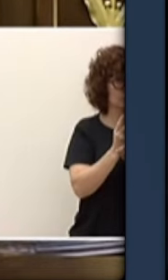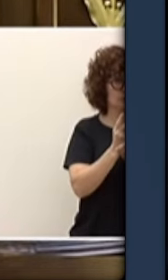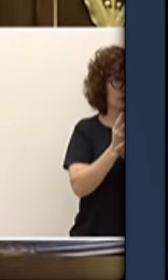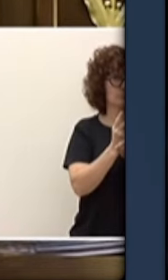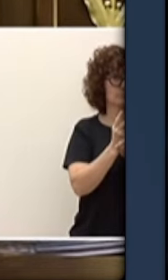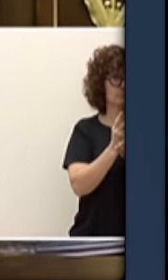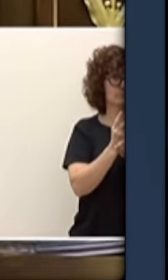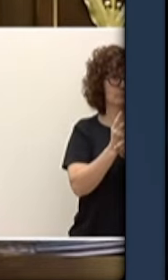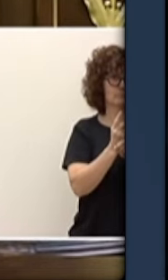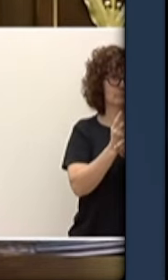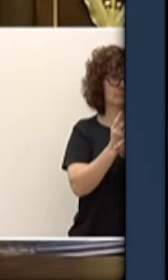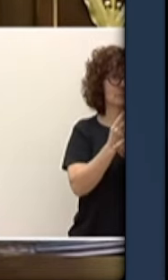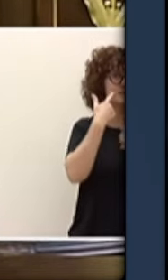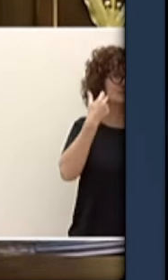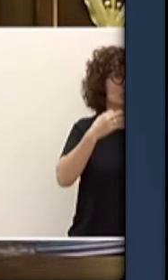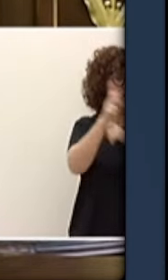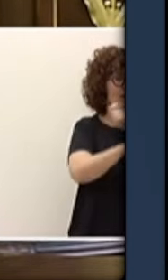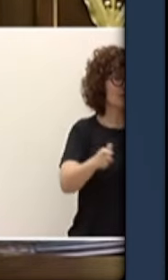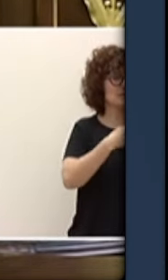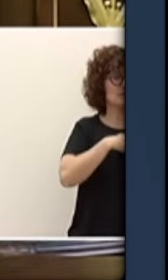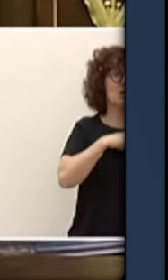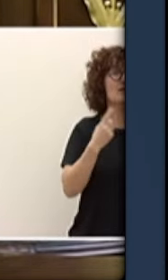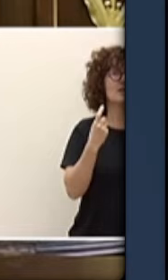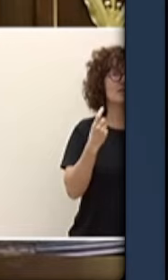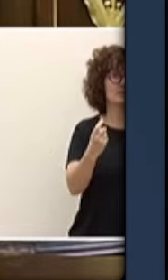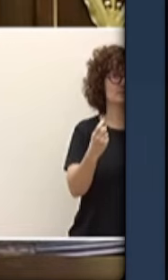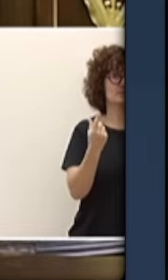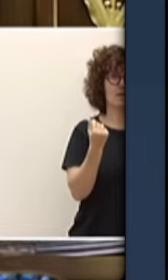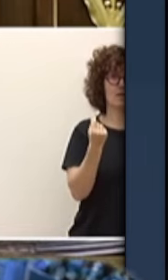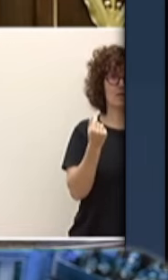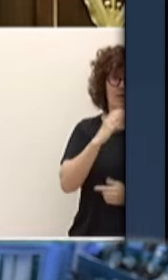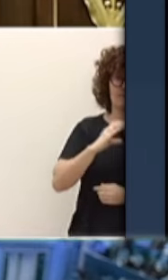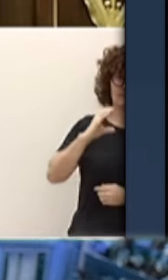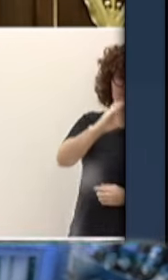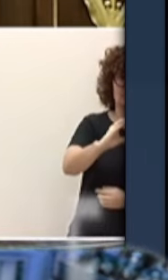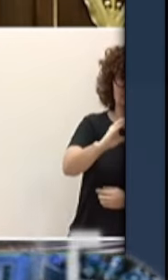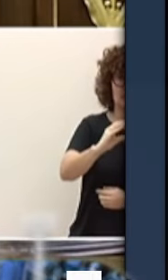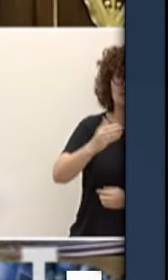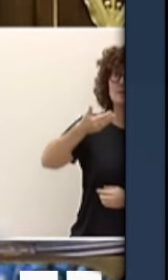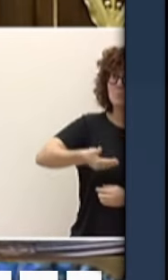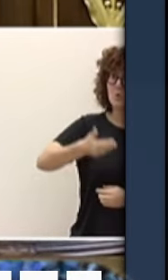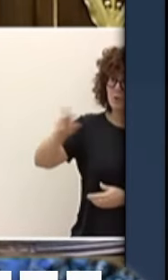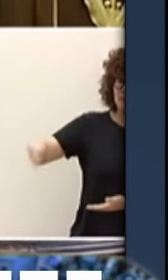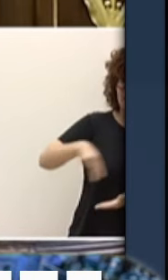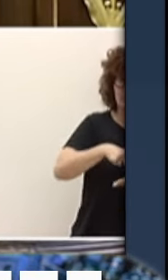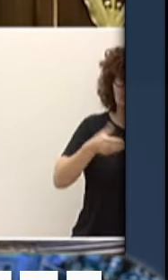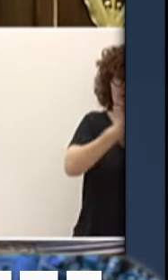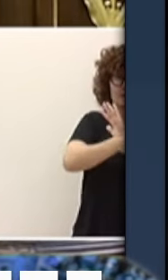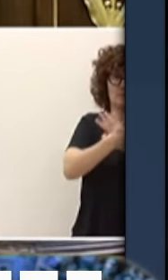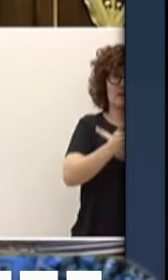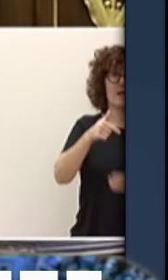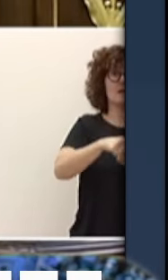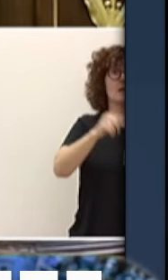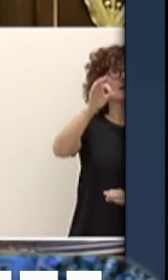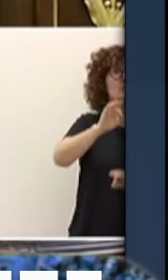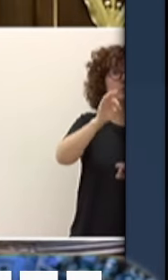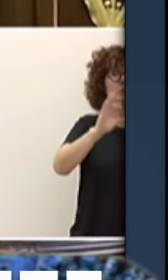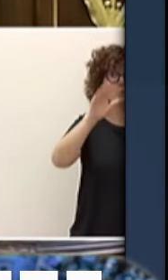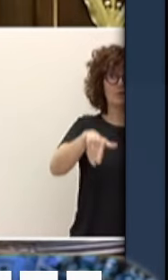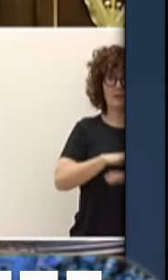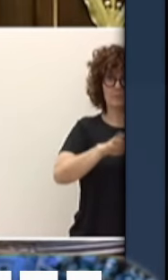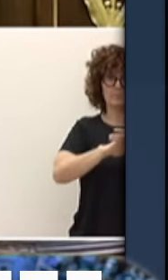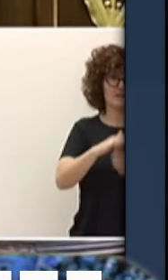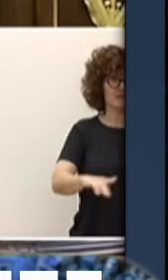ha dicho que iba a comparecer usted para hablar de impuestos pero está muy mal que no haya hablado de impuestos así que en el tiempo que me queda trataré de hablar del saqueo